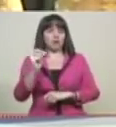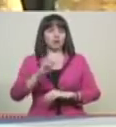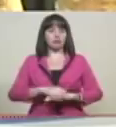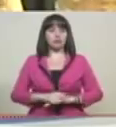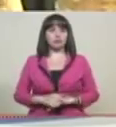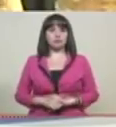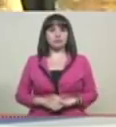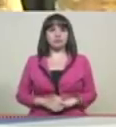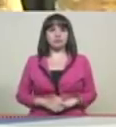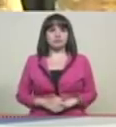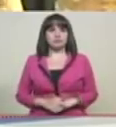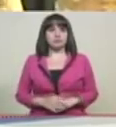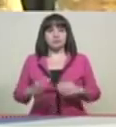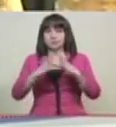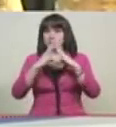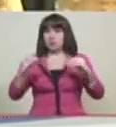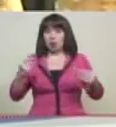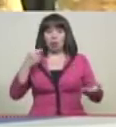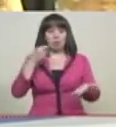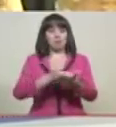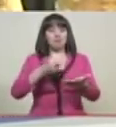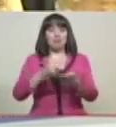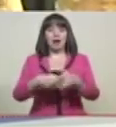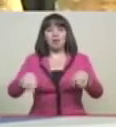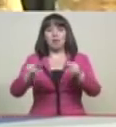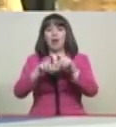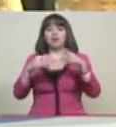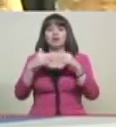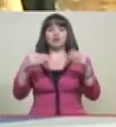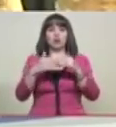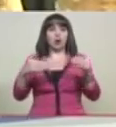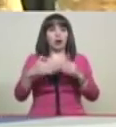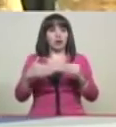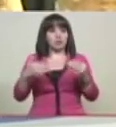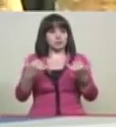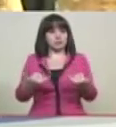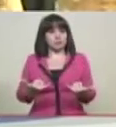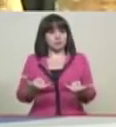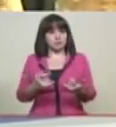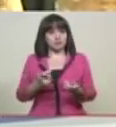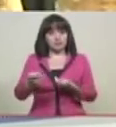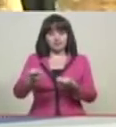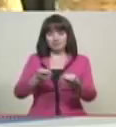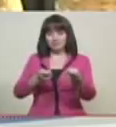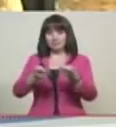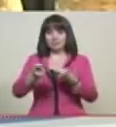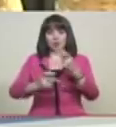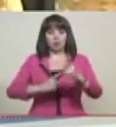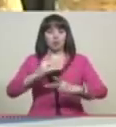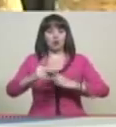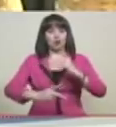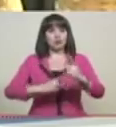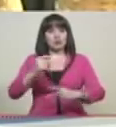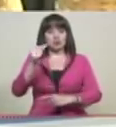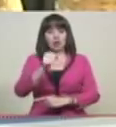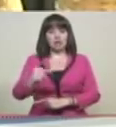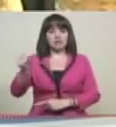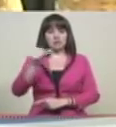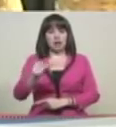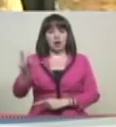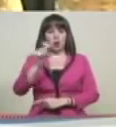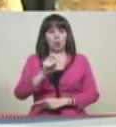¿Verdad? Todos los precios están dolarizados. Ahora tenemos que ir a un proceso en las próximas semanas y meses